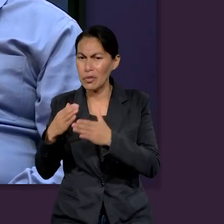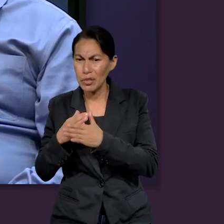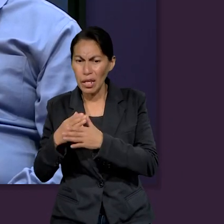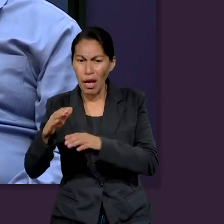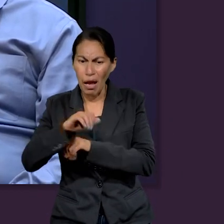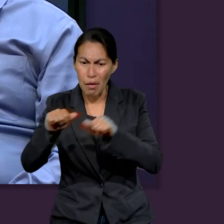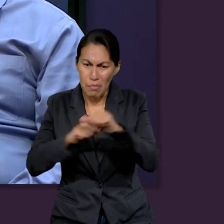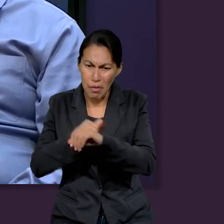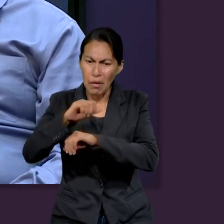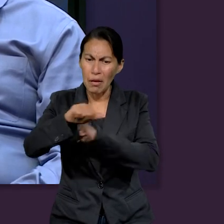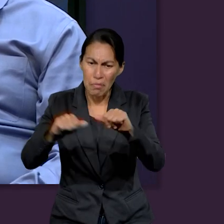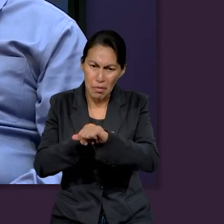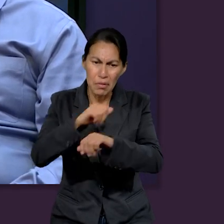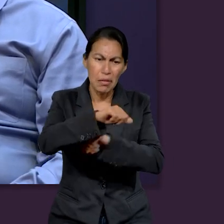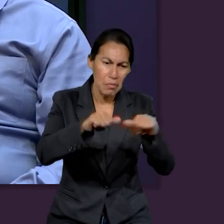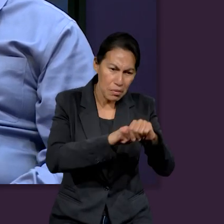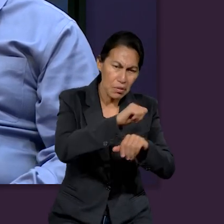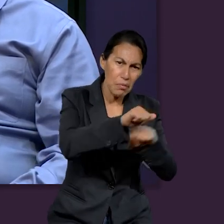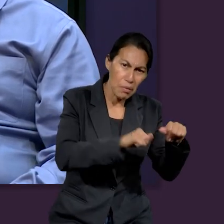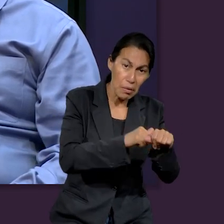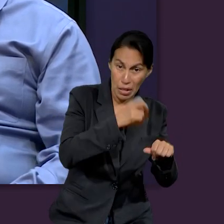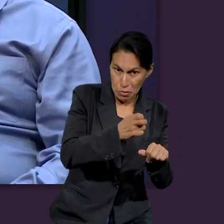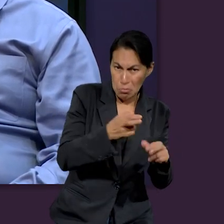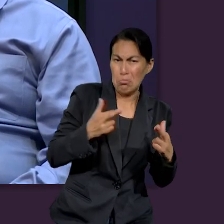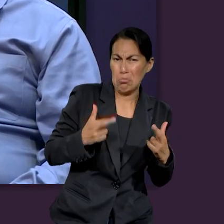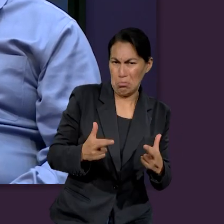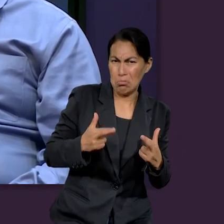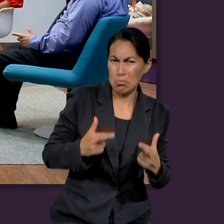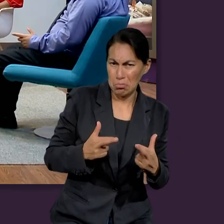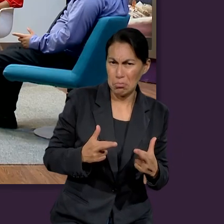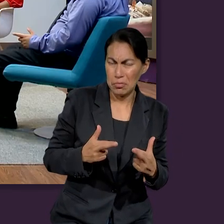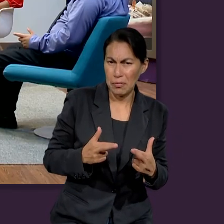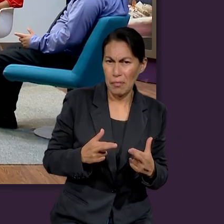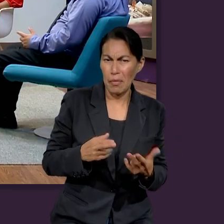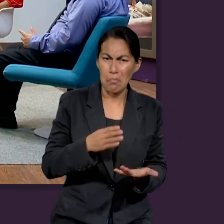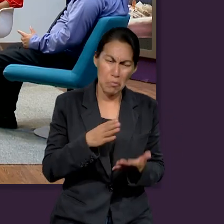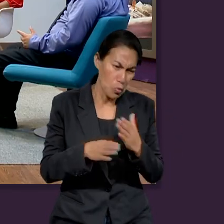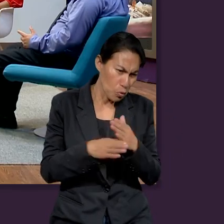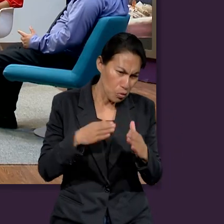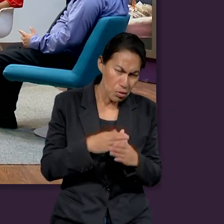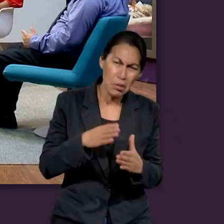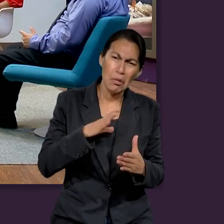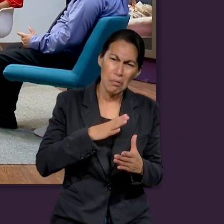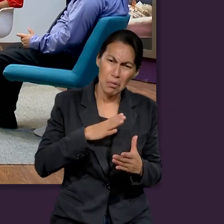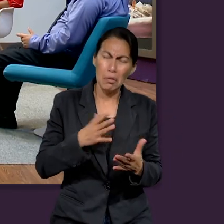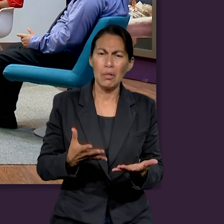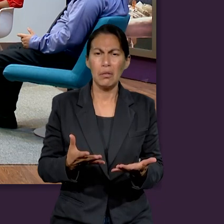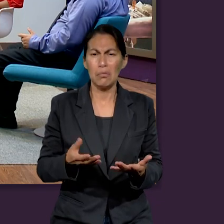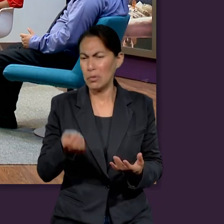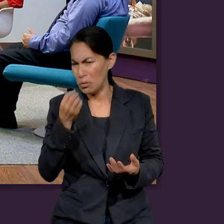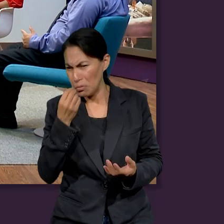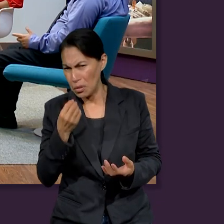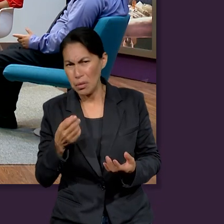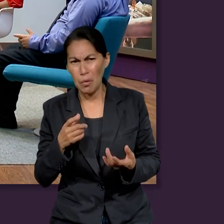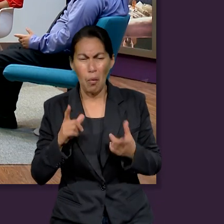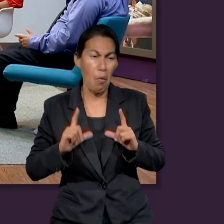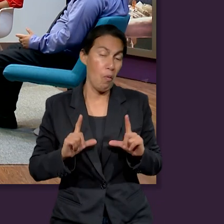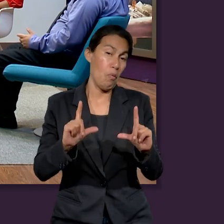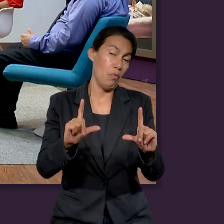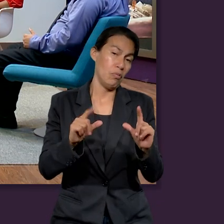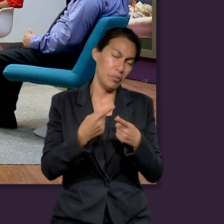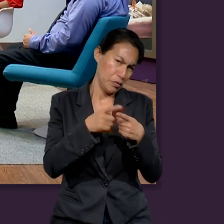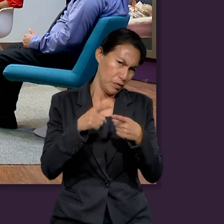monedas, se intercambiaban los bienes directamente. Y eso pues era considerado riqueza, esos bienes. Los bienes